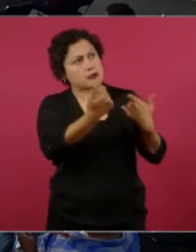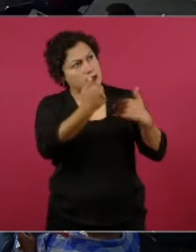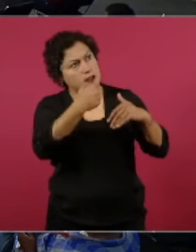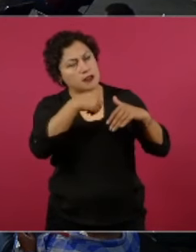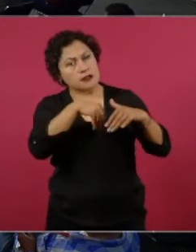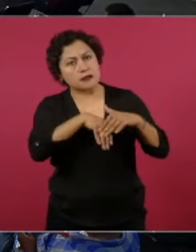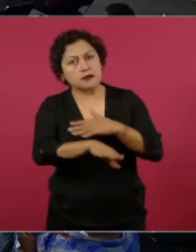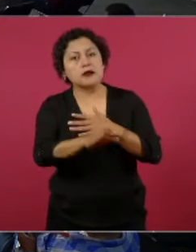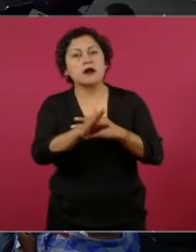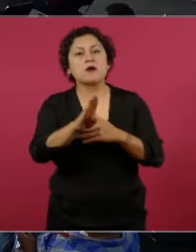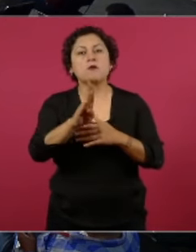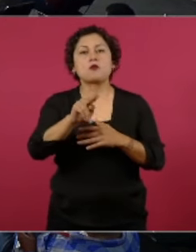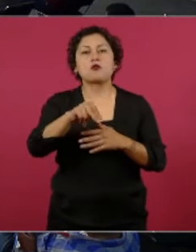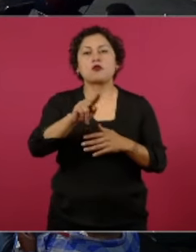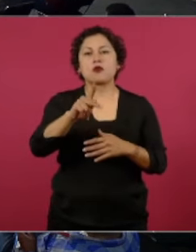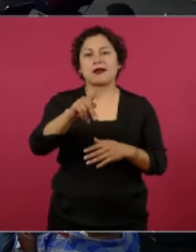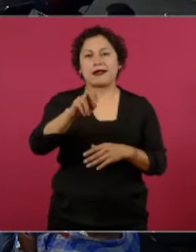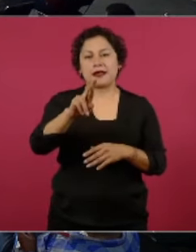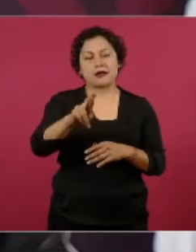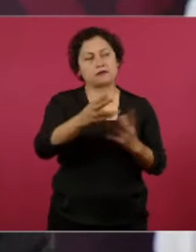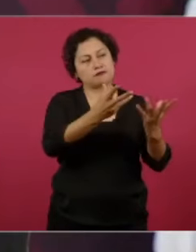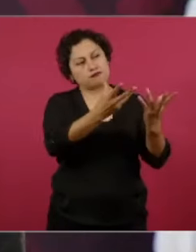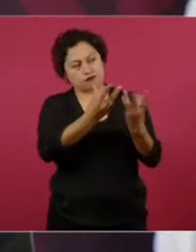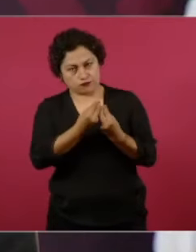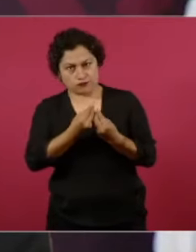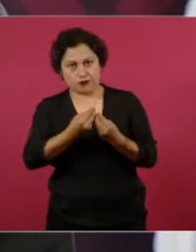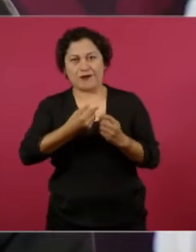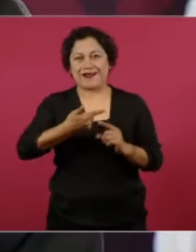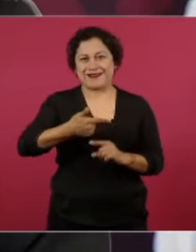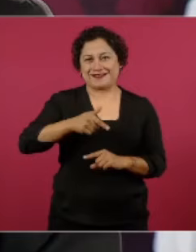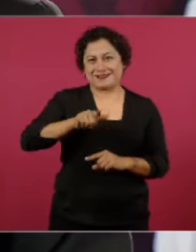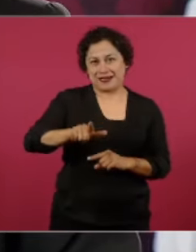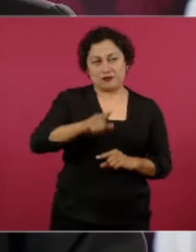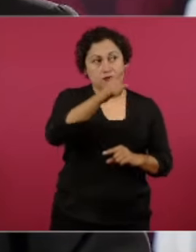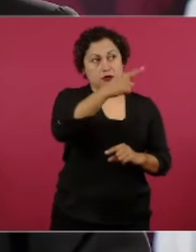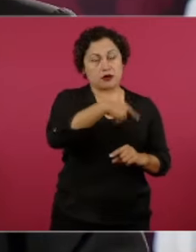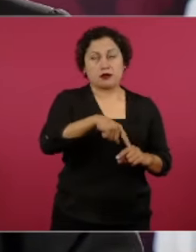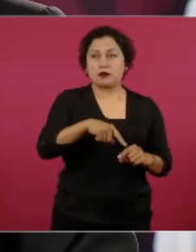un café con García Luna, decían, oh,